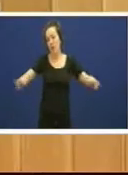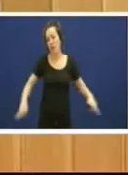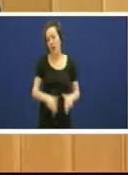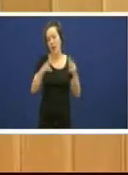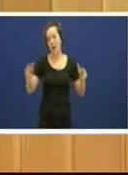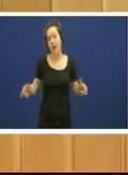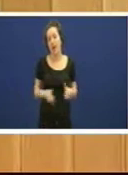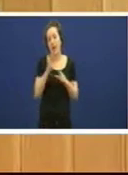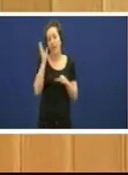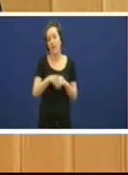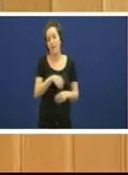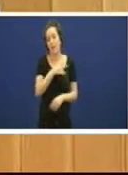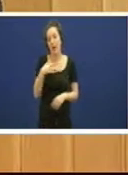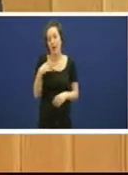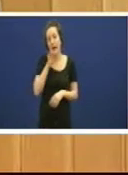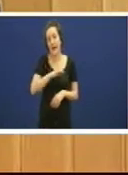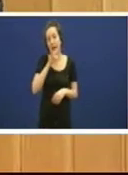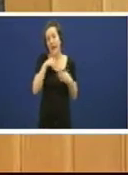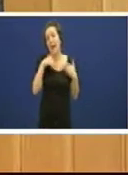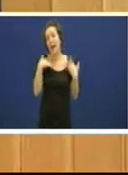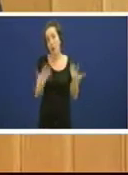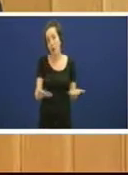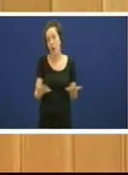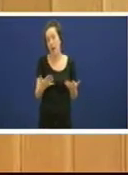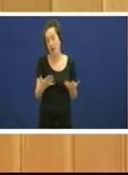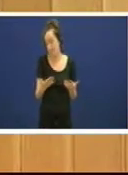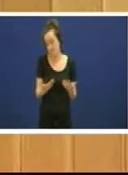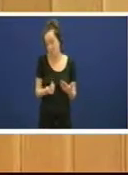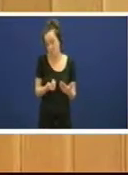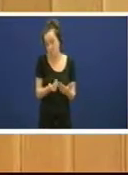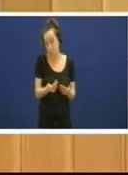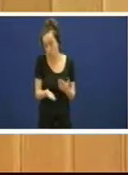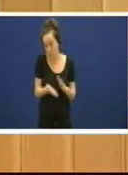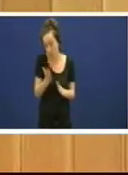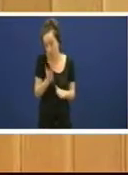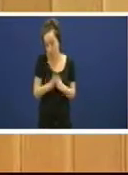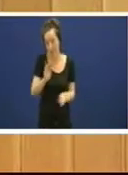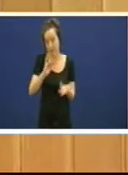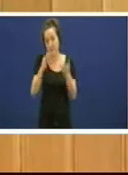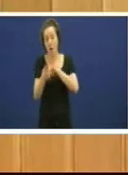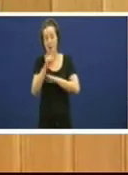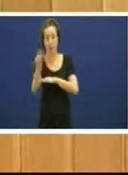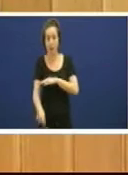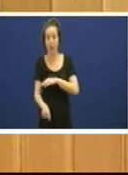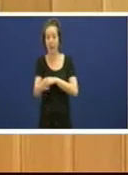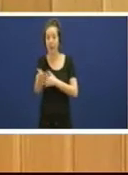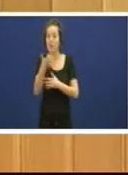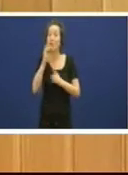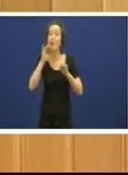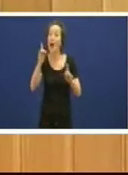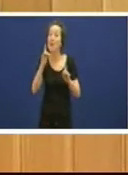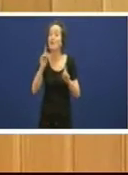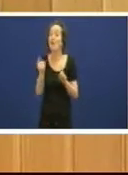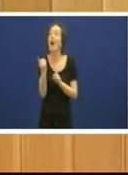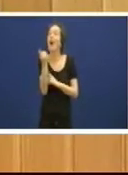da Caixa Galega que agora pronto se convertirá nunha fundación por certo na fundación cando entre o capital privado no